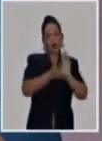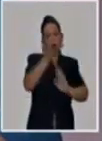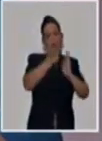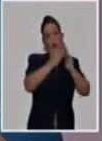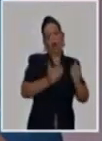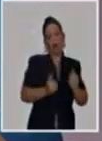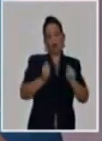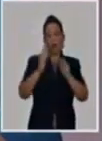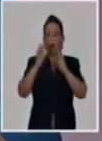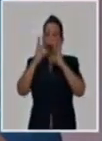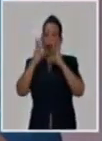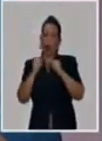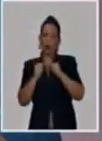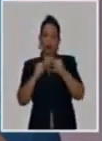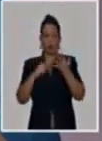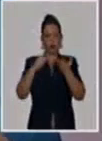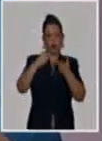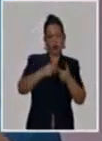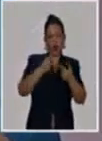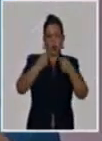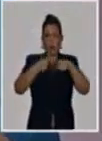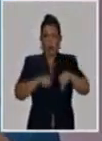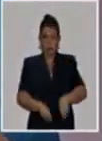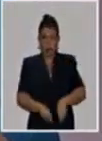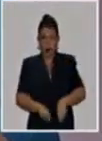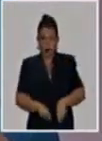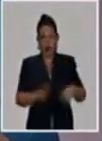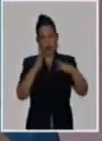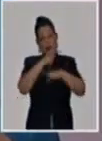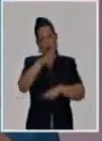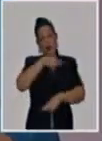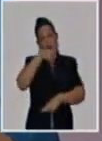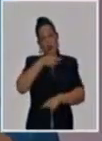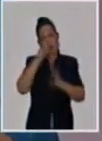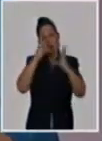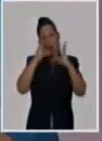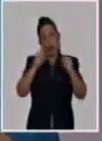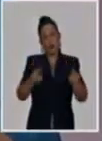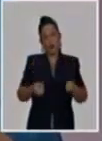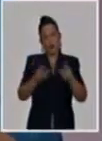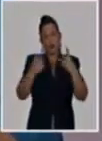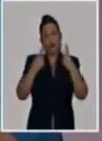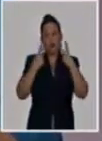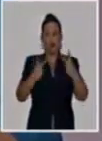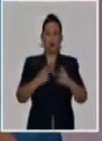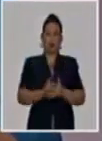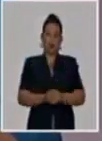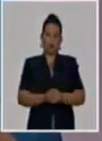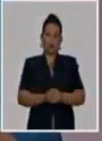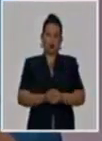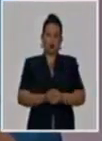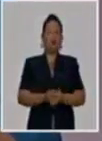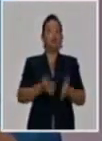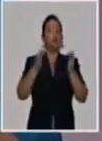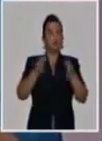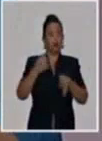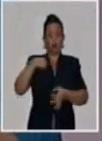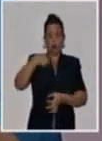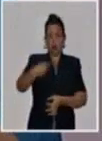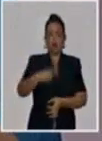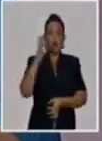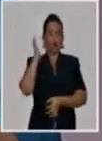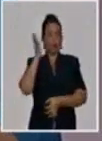altas. Muchas personas que pasan, yo tengo también que decir que nosotros hemos manejado, Durán lo dice todas las mañanas,